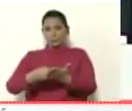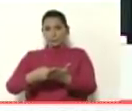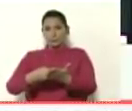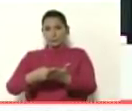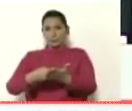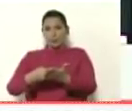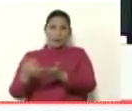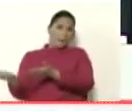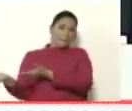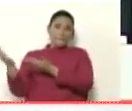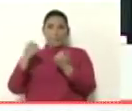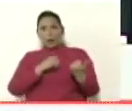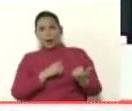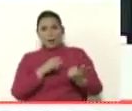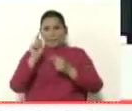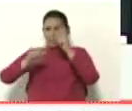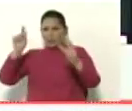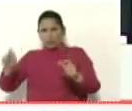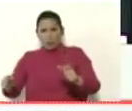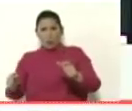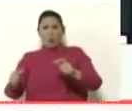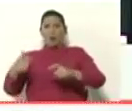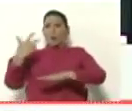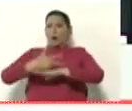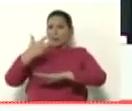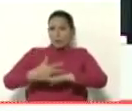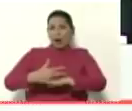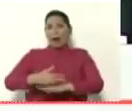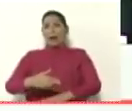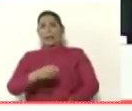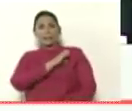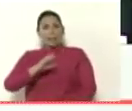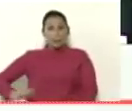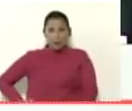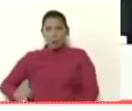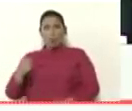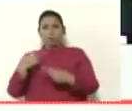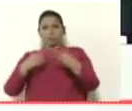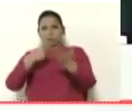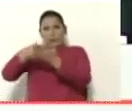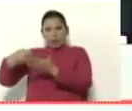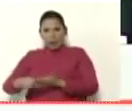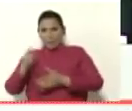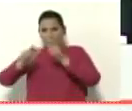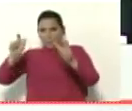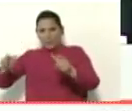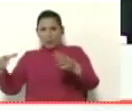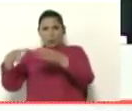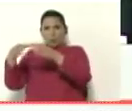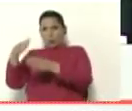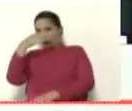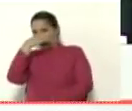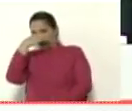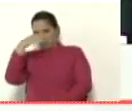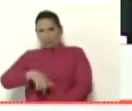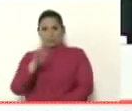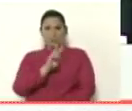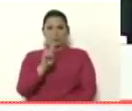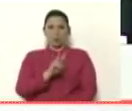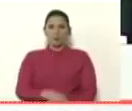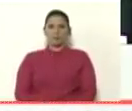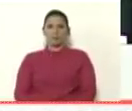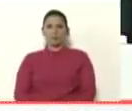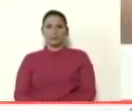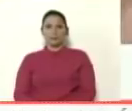de sicarios de Guatemala, de El Salvador, para perpetrar actos terroristas aquí en Venezuela. Este es